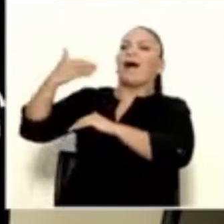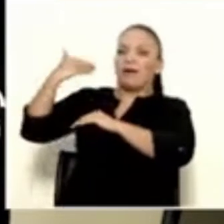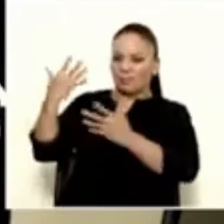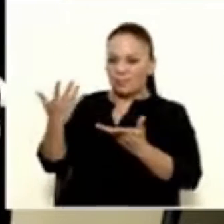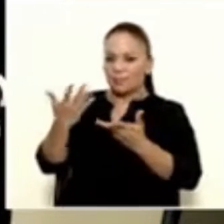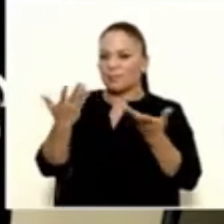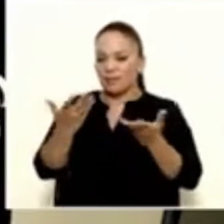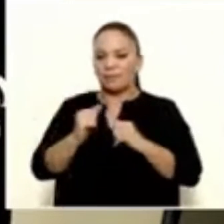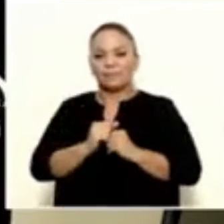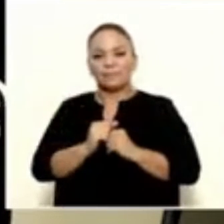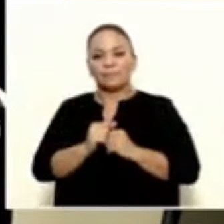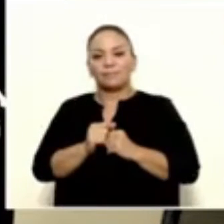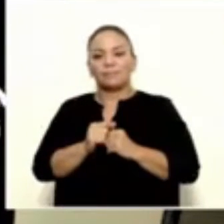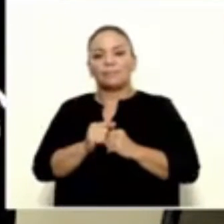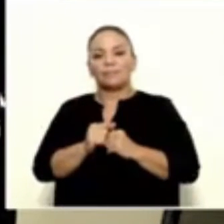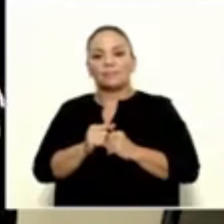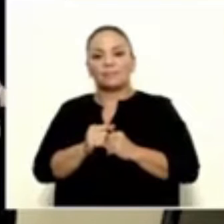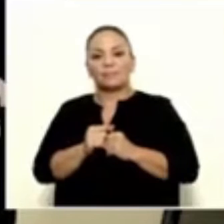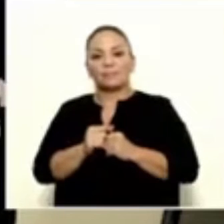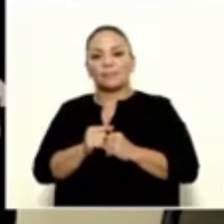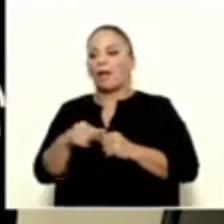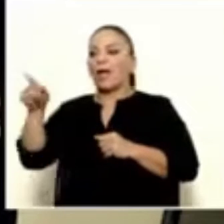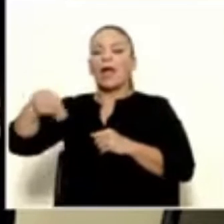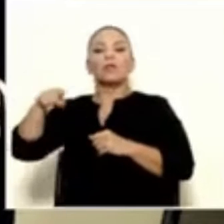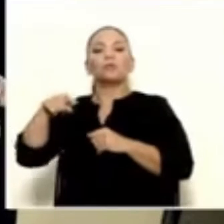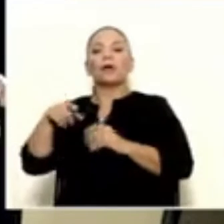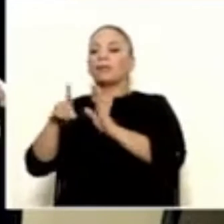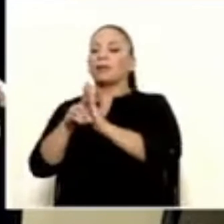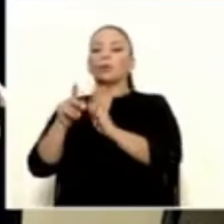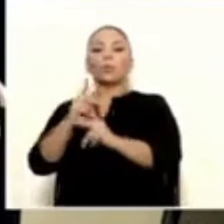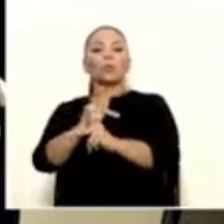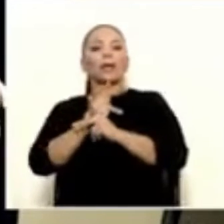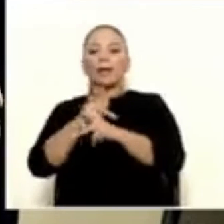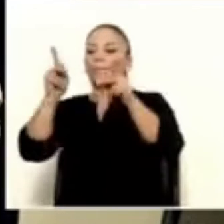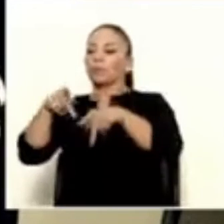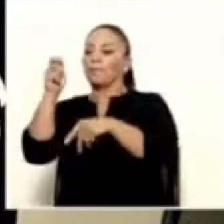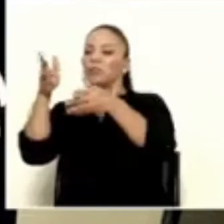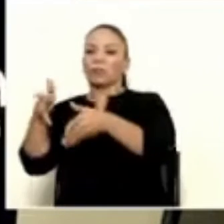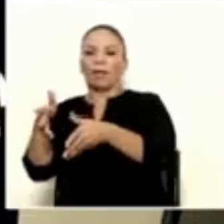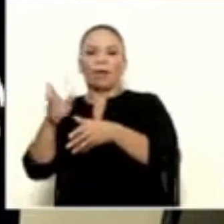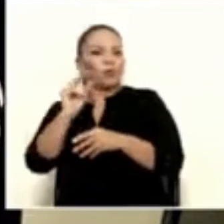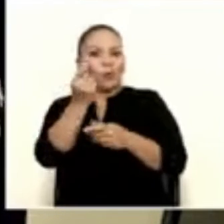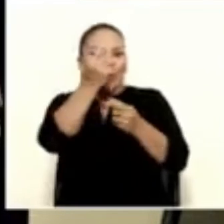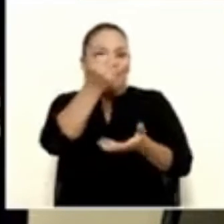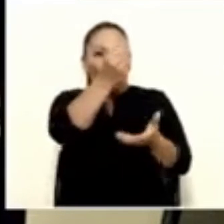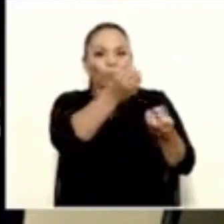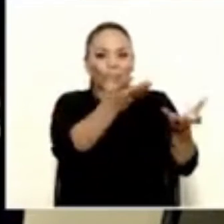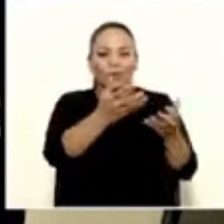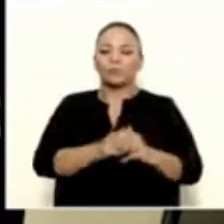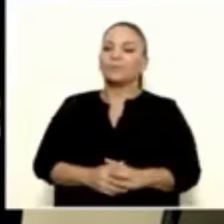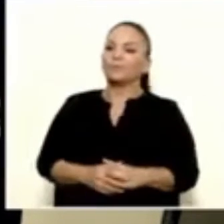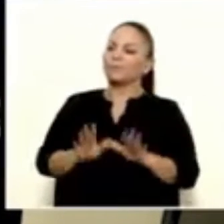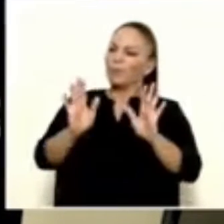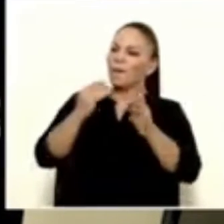en protección del pensionado y no en protección del fondo. Bueno, viendo la lista de personas